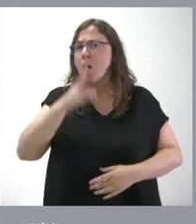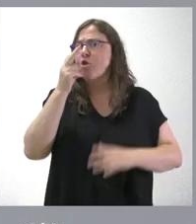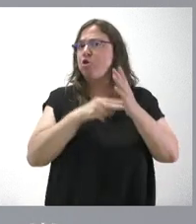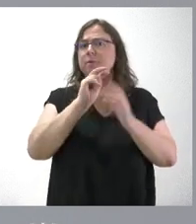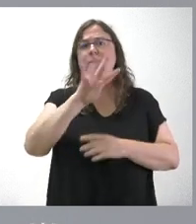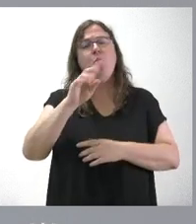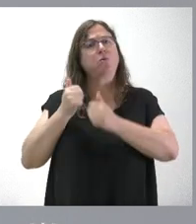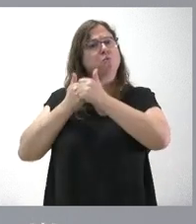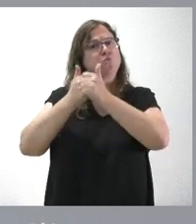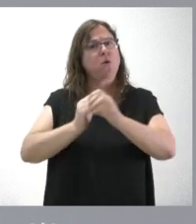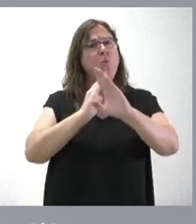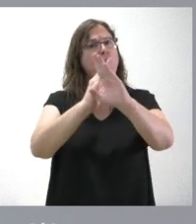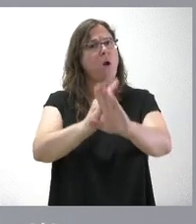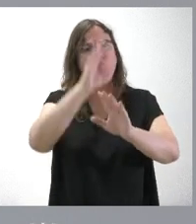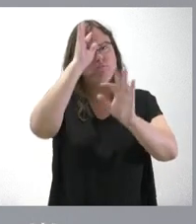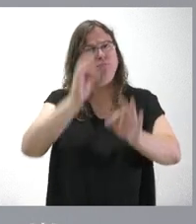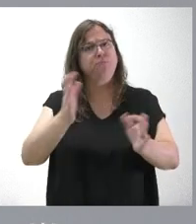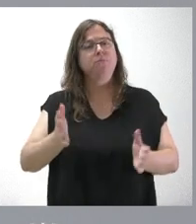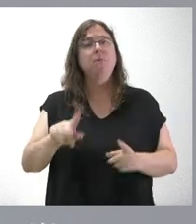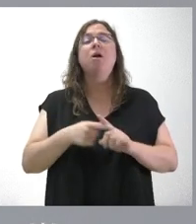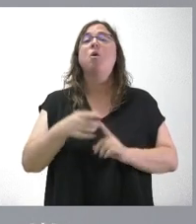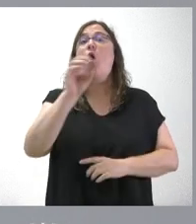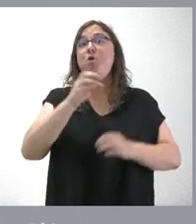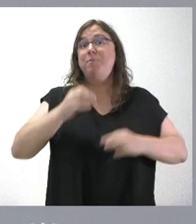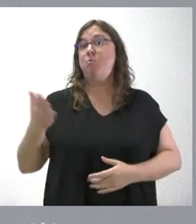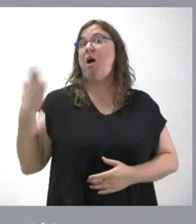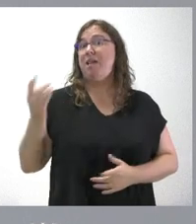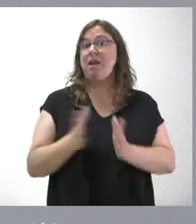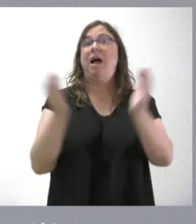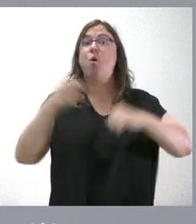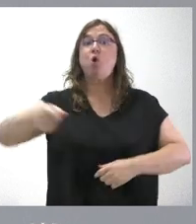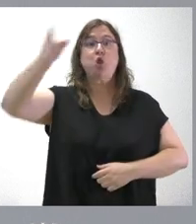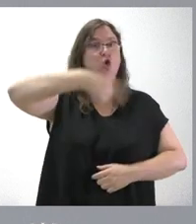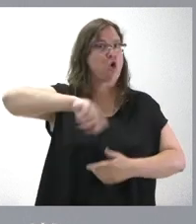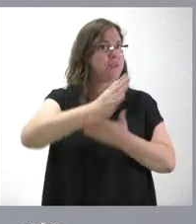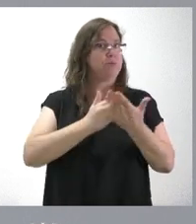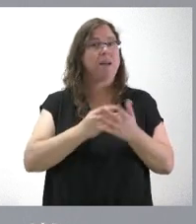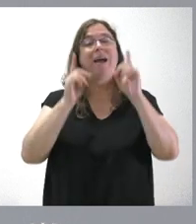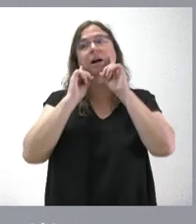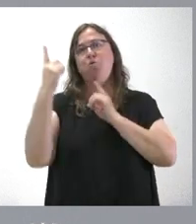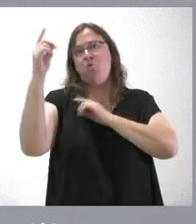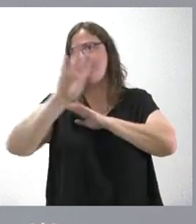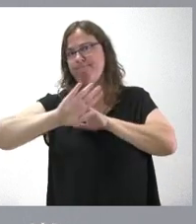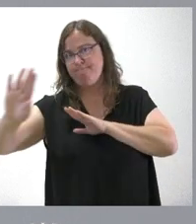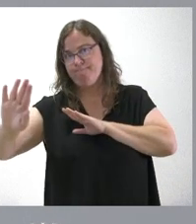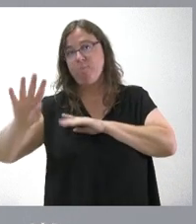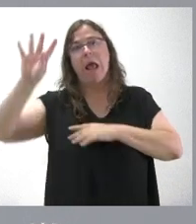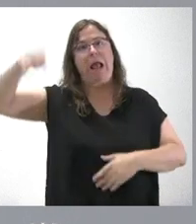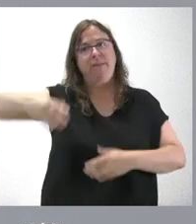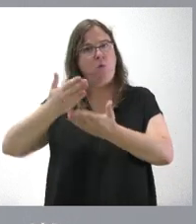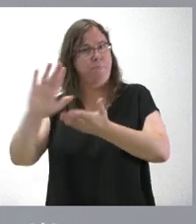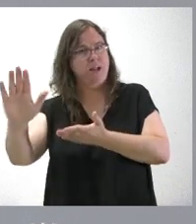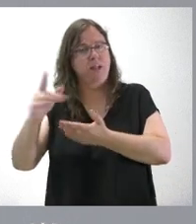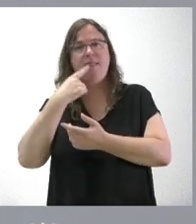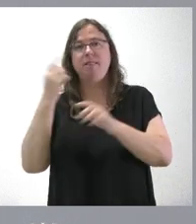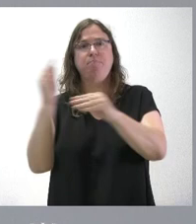Es la posición que, por otra parte, acordamos ayer todas las comunidades autónomas, a excepción de una, que fue Cataluña, y